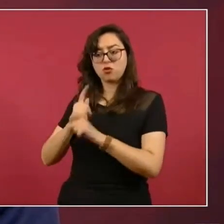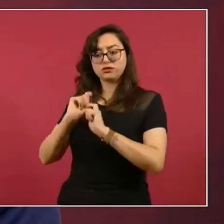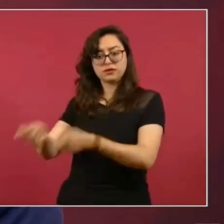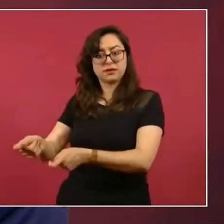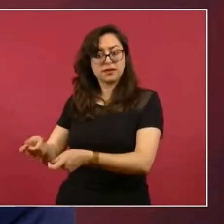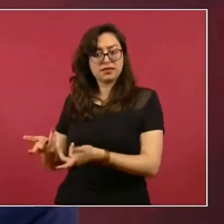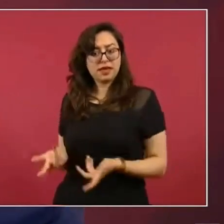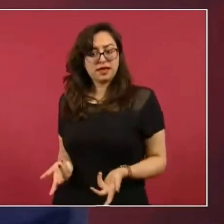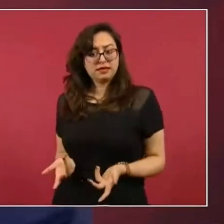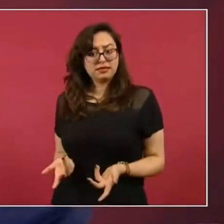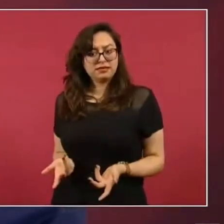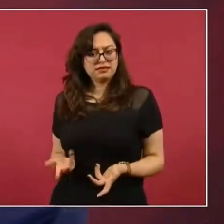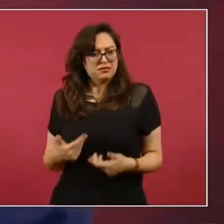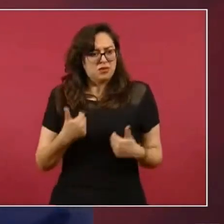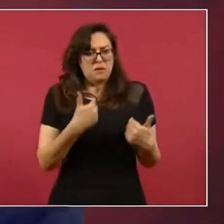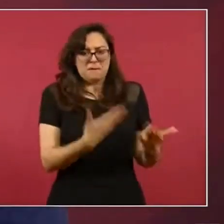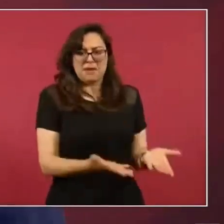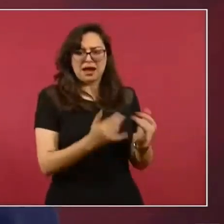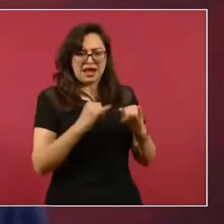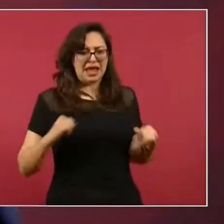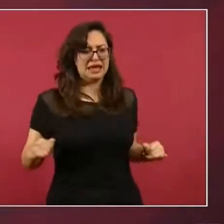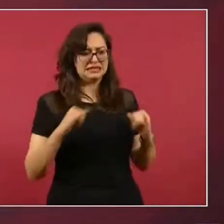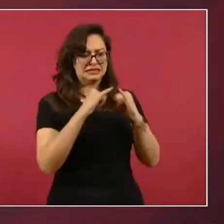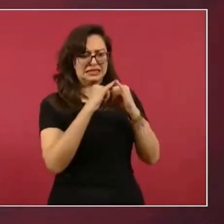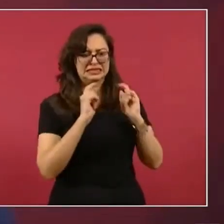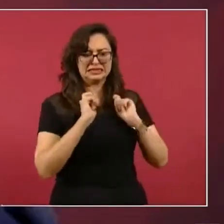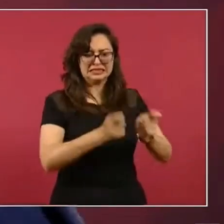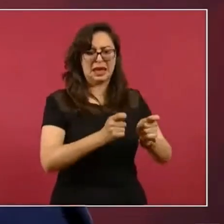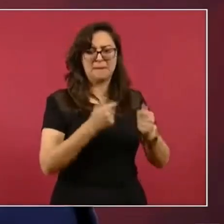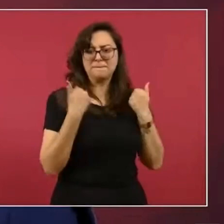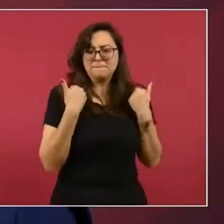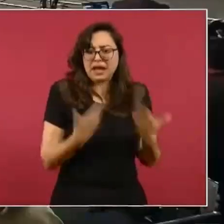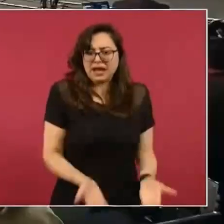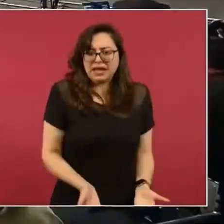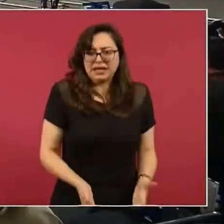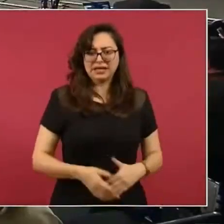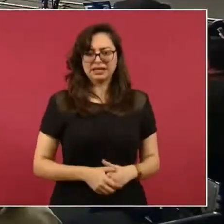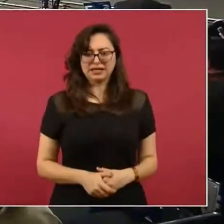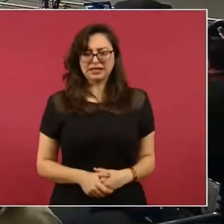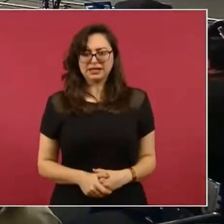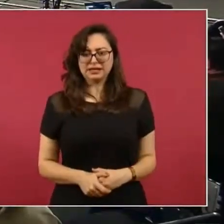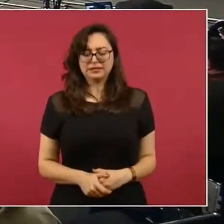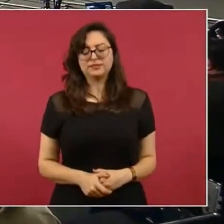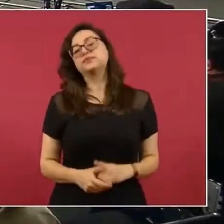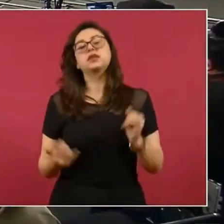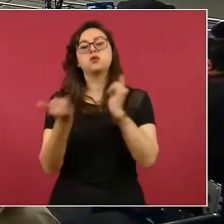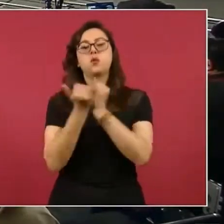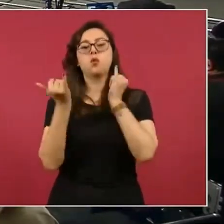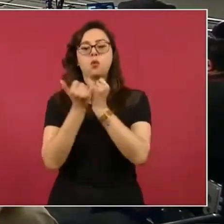Y si nos vamos al sector energético. Organismos. Para todo.